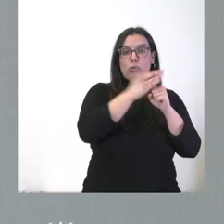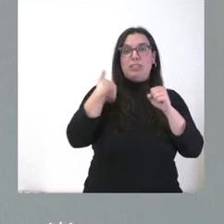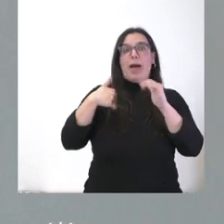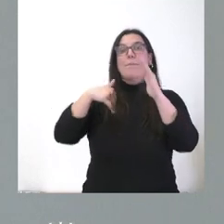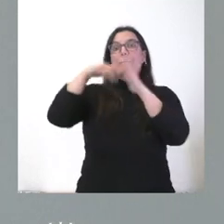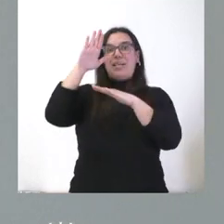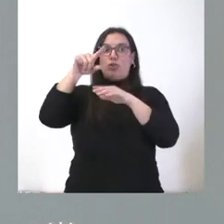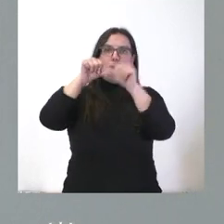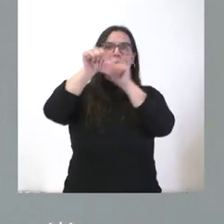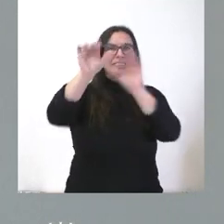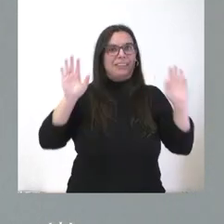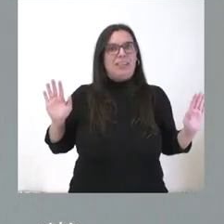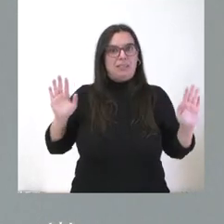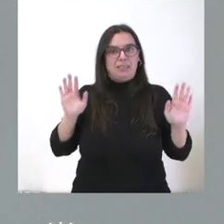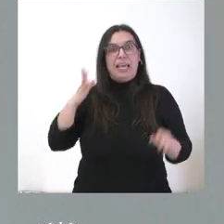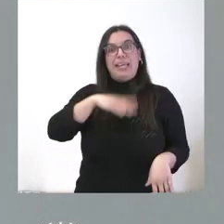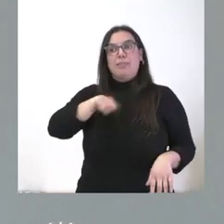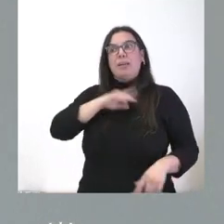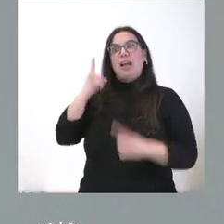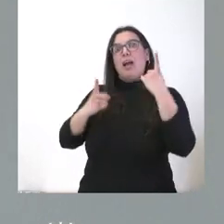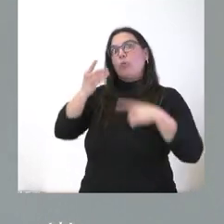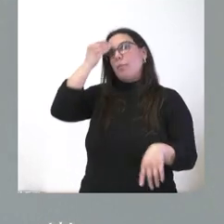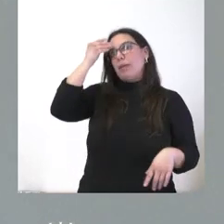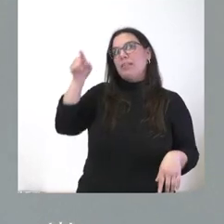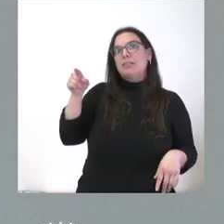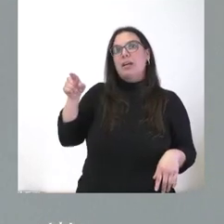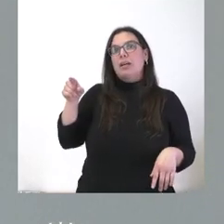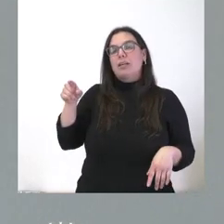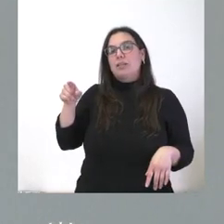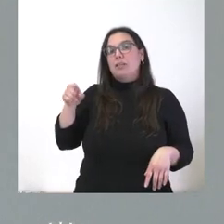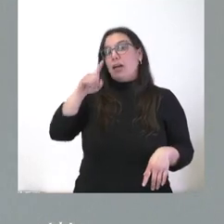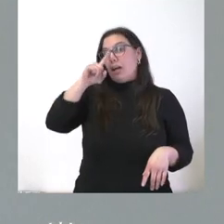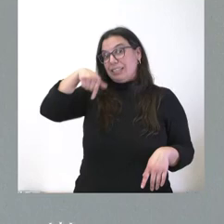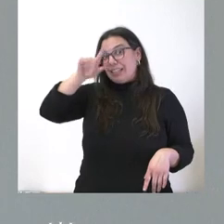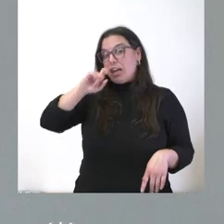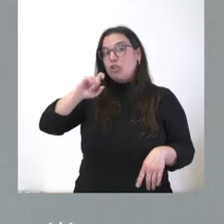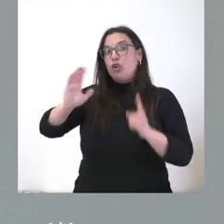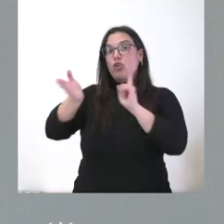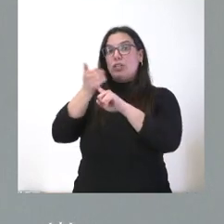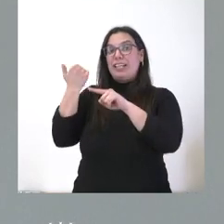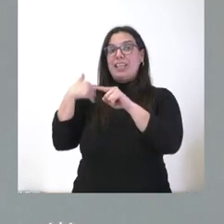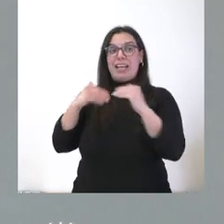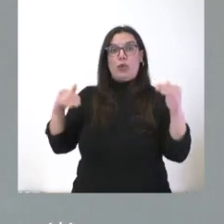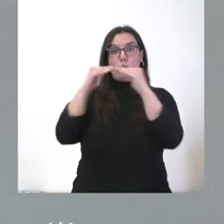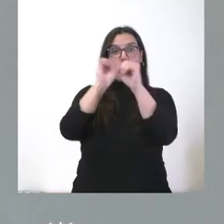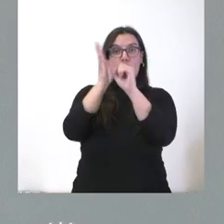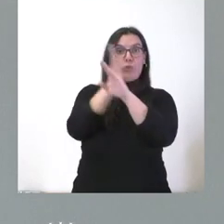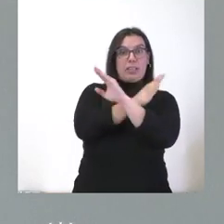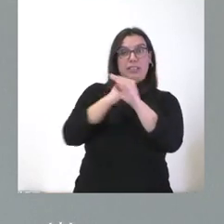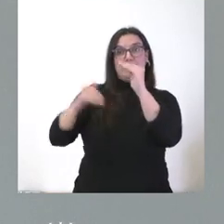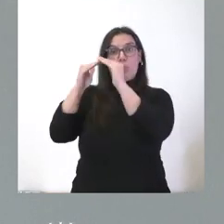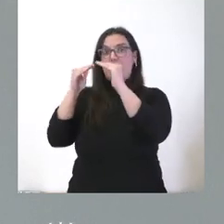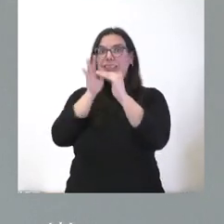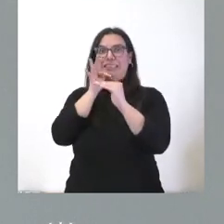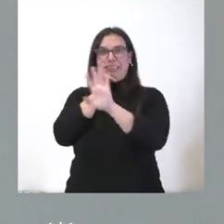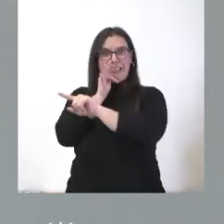España, incluso, hay estimaciones que señalan que ni siquiera en el año 23 habrá alcanzado todavía el nivel de PIB previo a la crisis